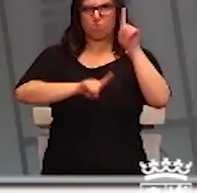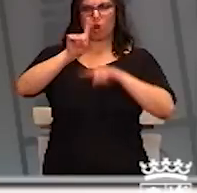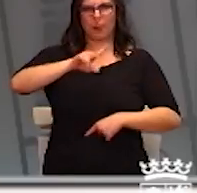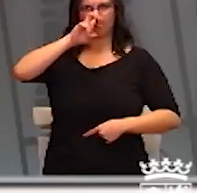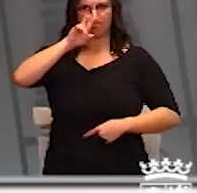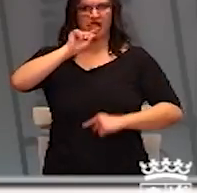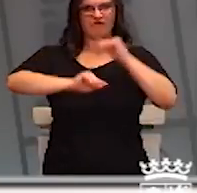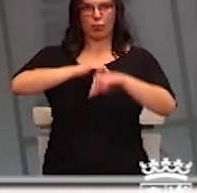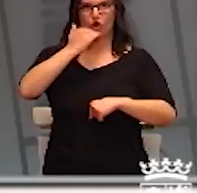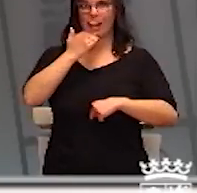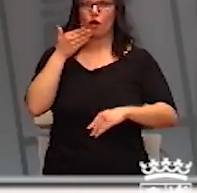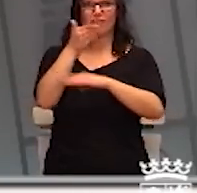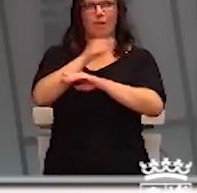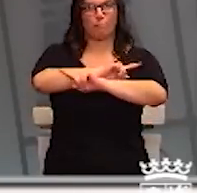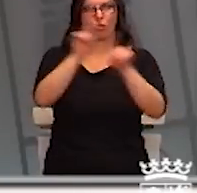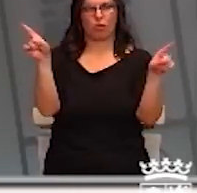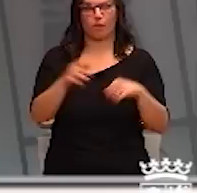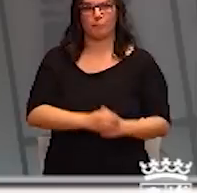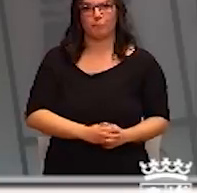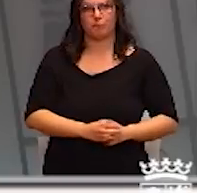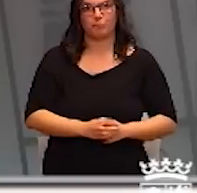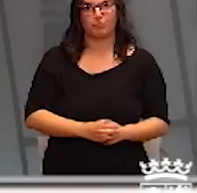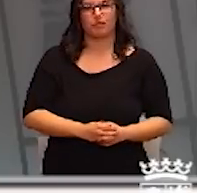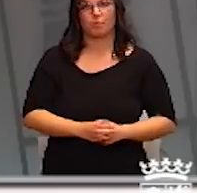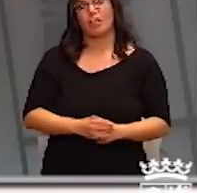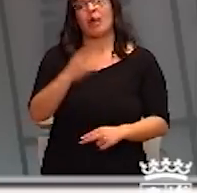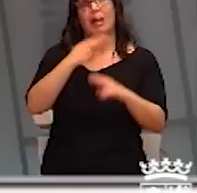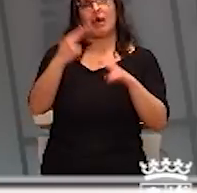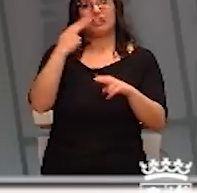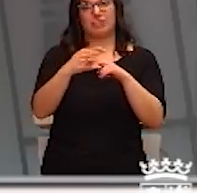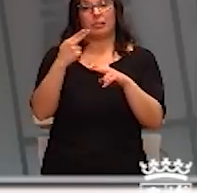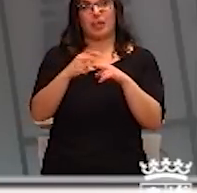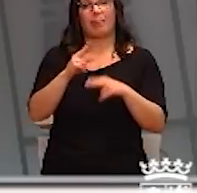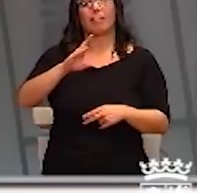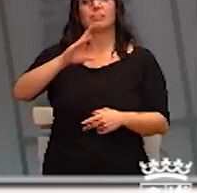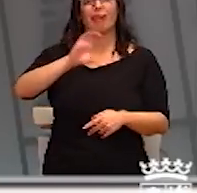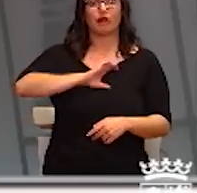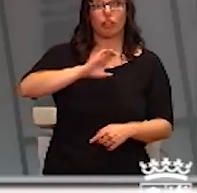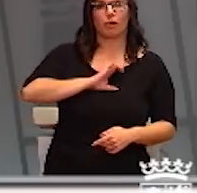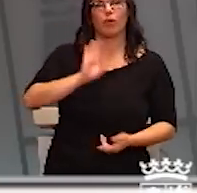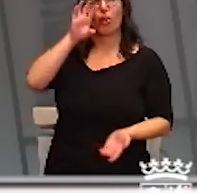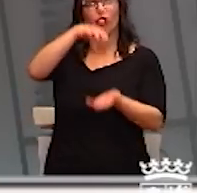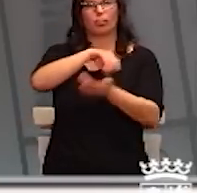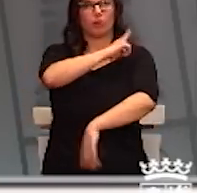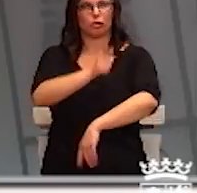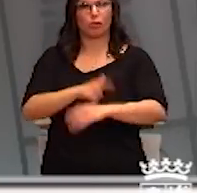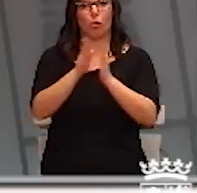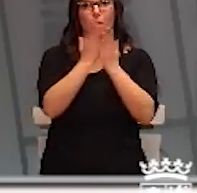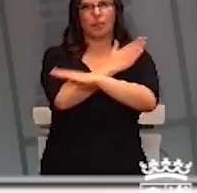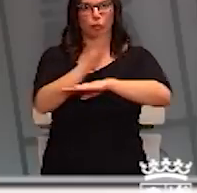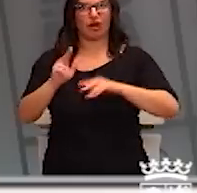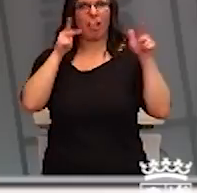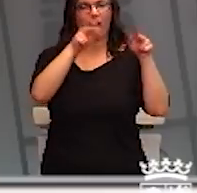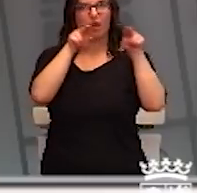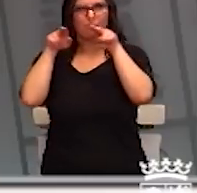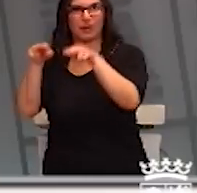Se suspenden las actividades presenciales para usuarios de centros cívicos, centros deportivos, bibliotecas, albergues juveniles,